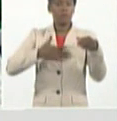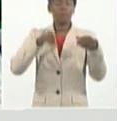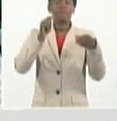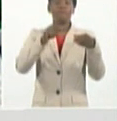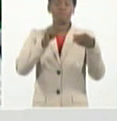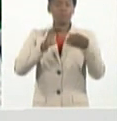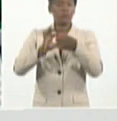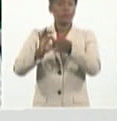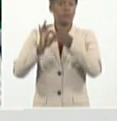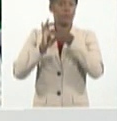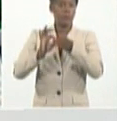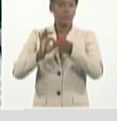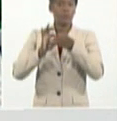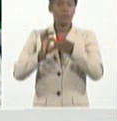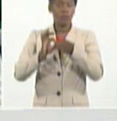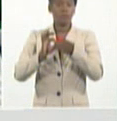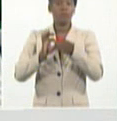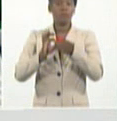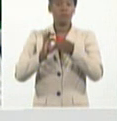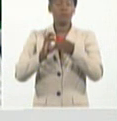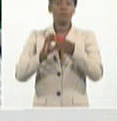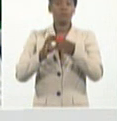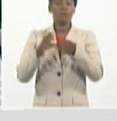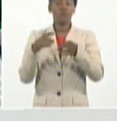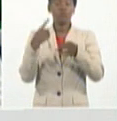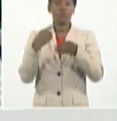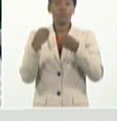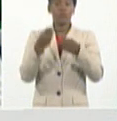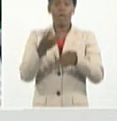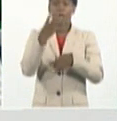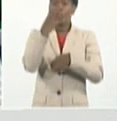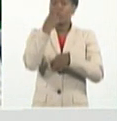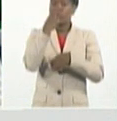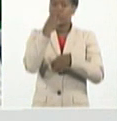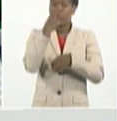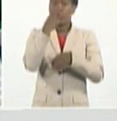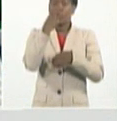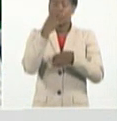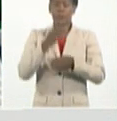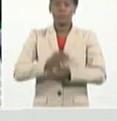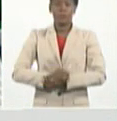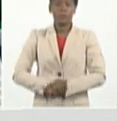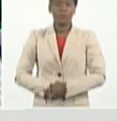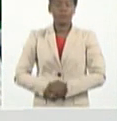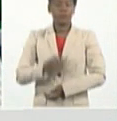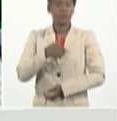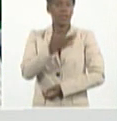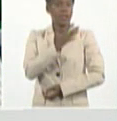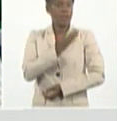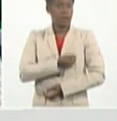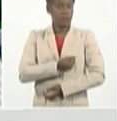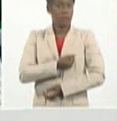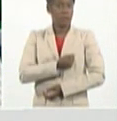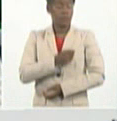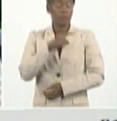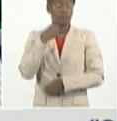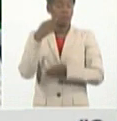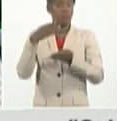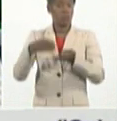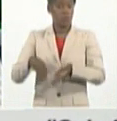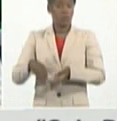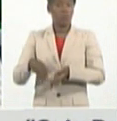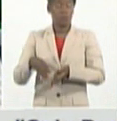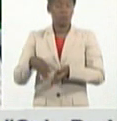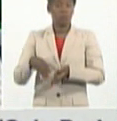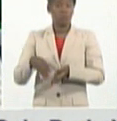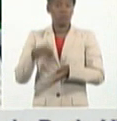de una ventilación mecánica. Realmente lamentamos mucho estos fallecimientos, lamentamos